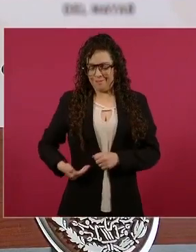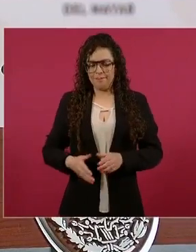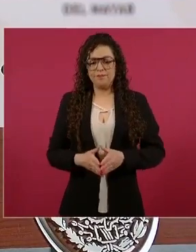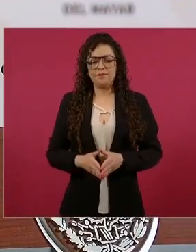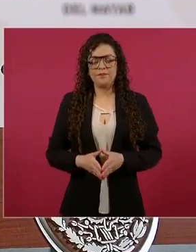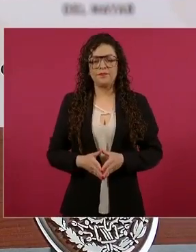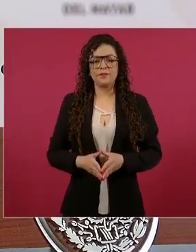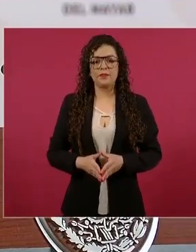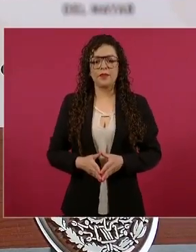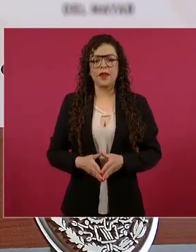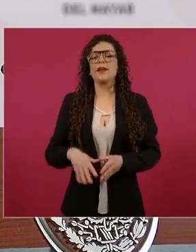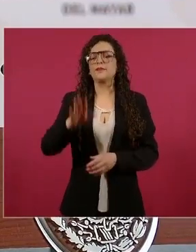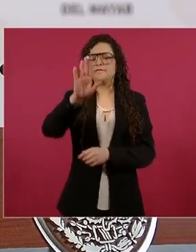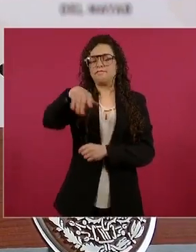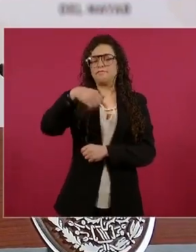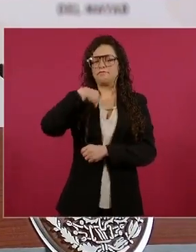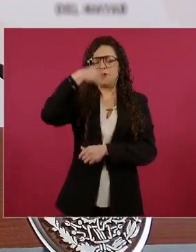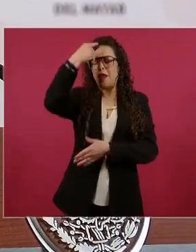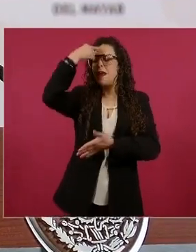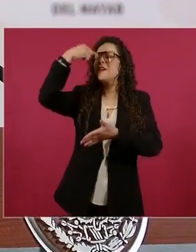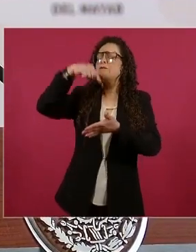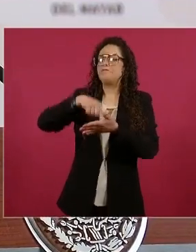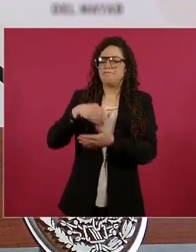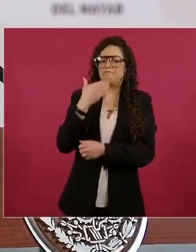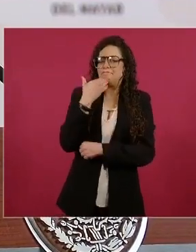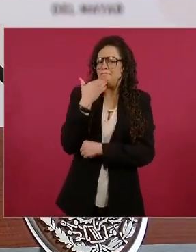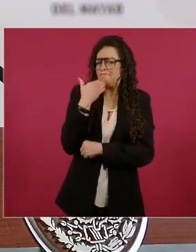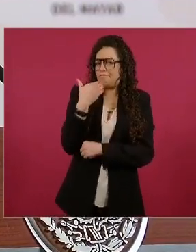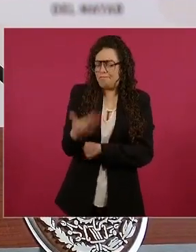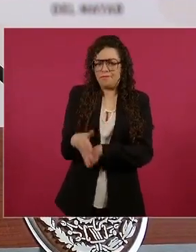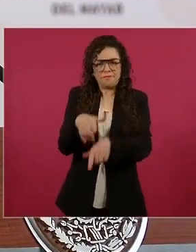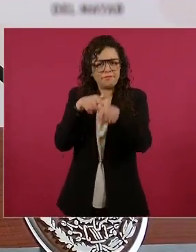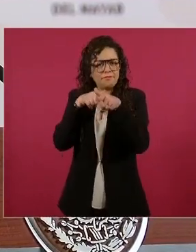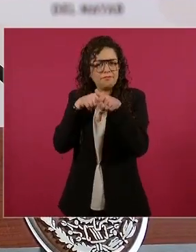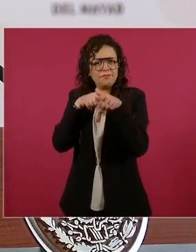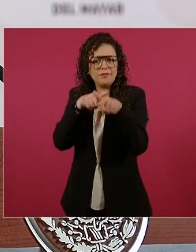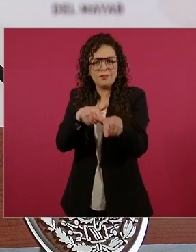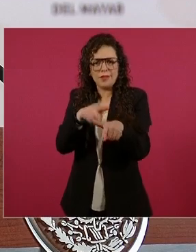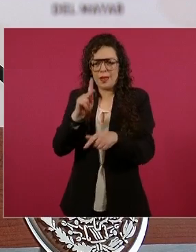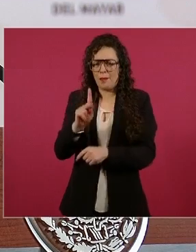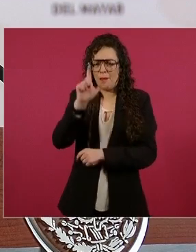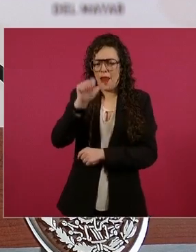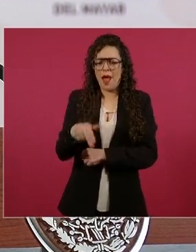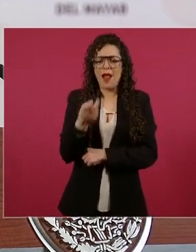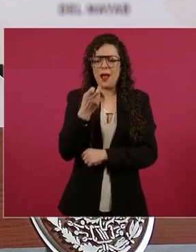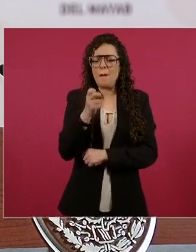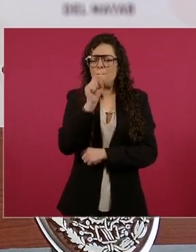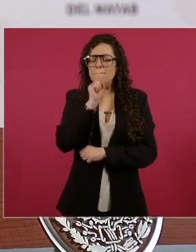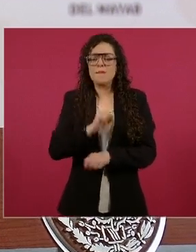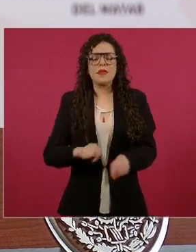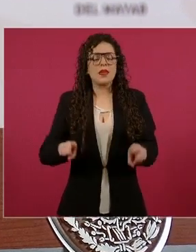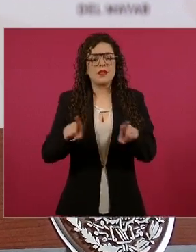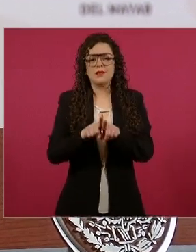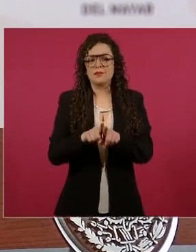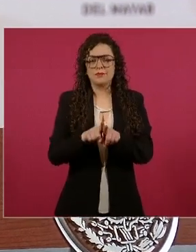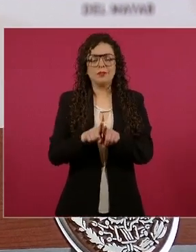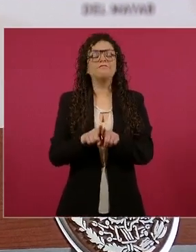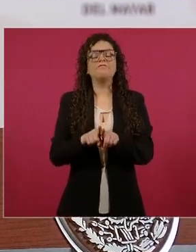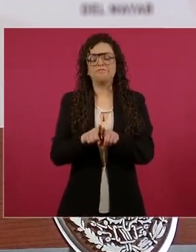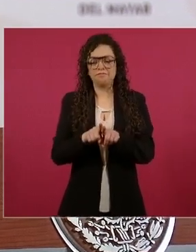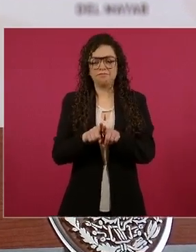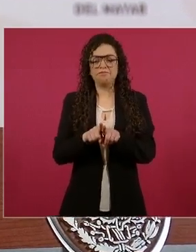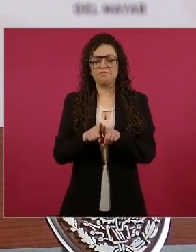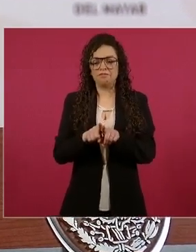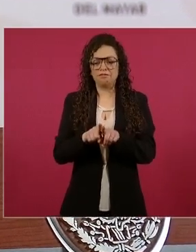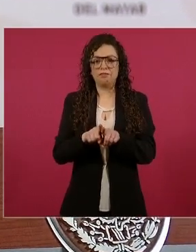con ese plan y todos